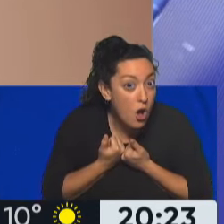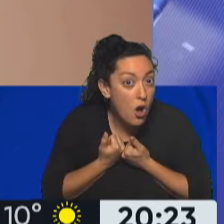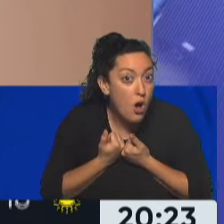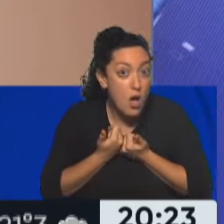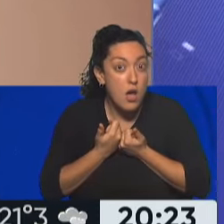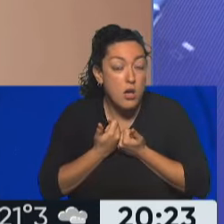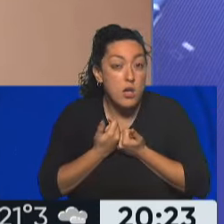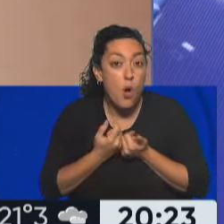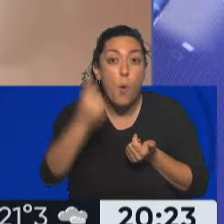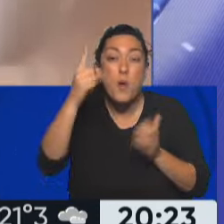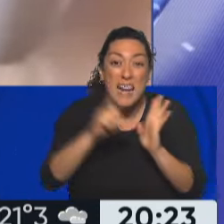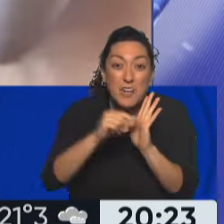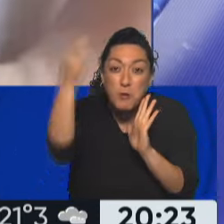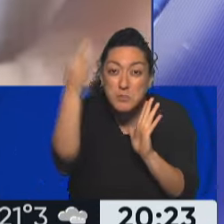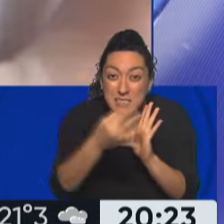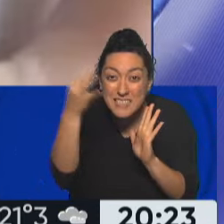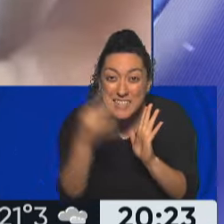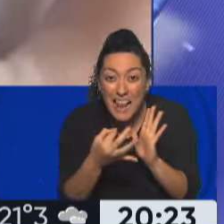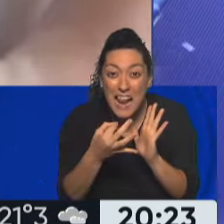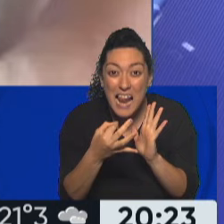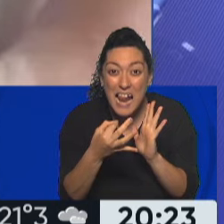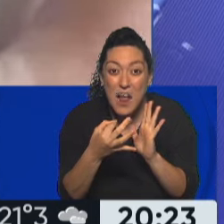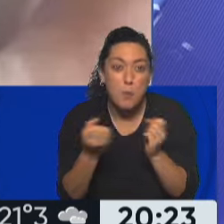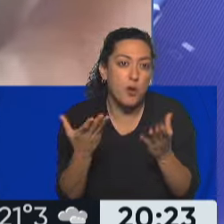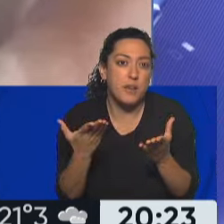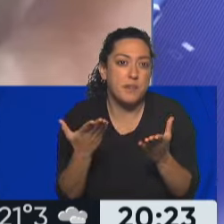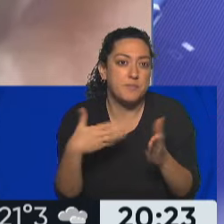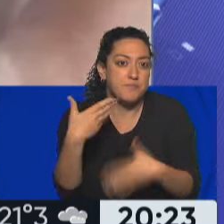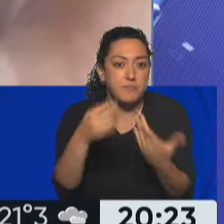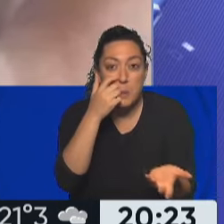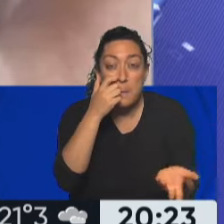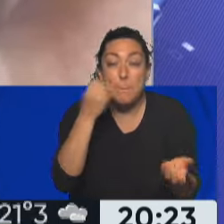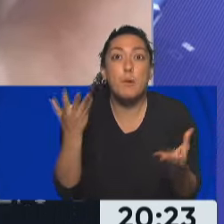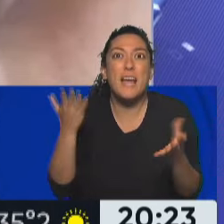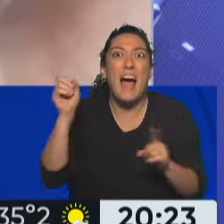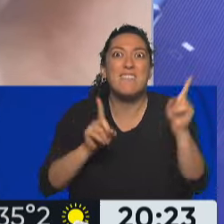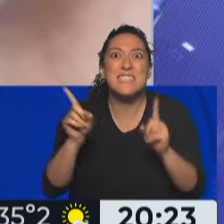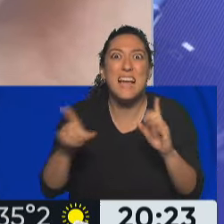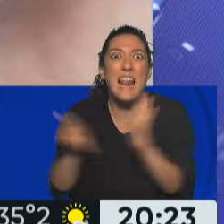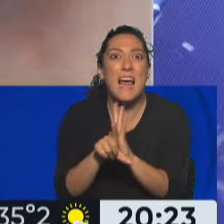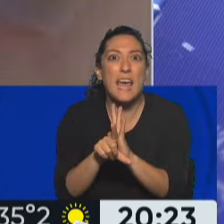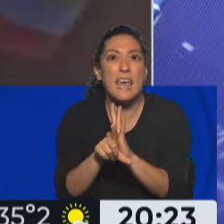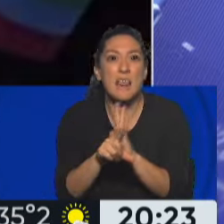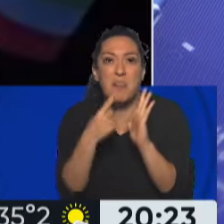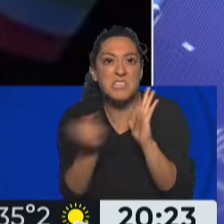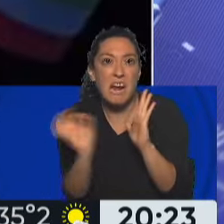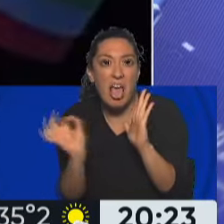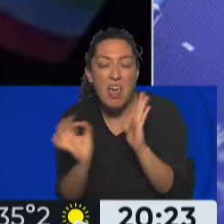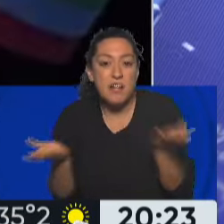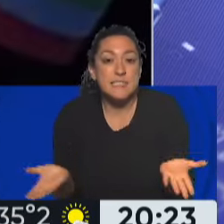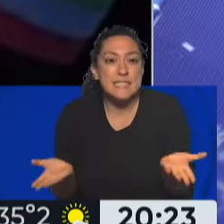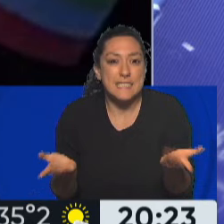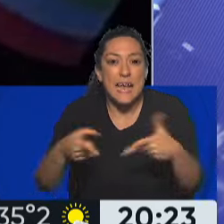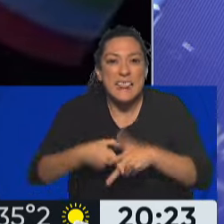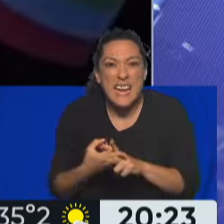que tiene que haber un artículo porque esto tiene que suceder. porque si no aparecen estos vacíos legales y te encontrás con que, a ver, ¿es una técnica de